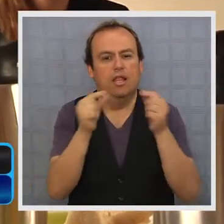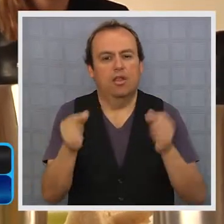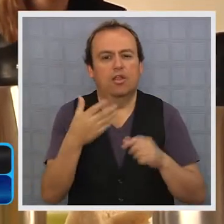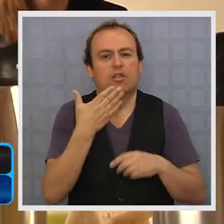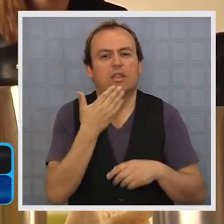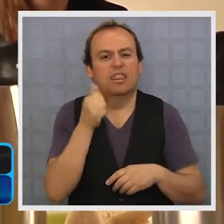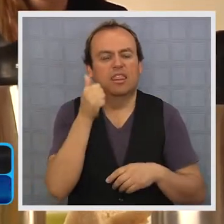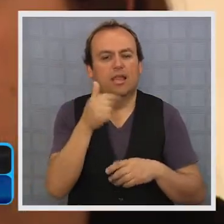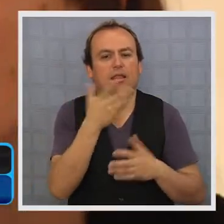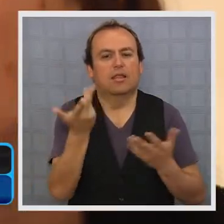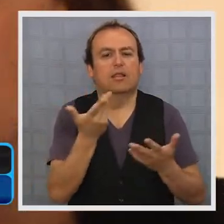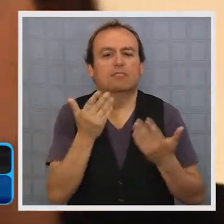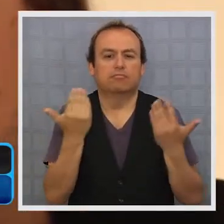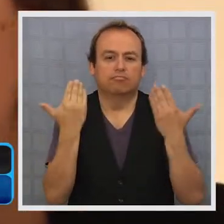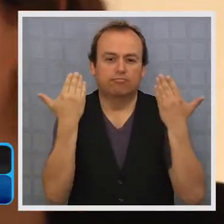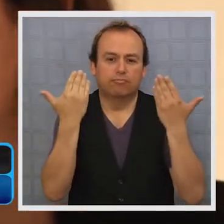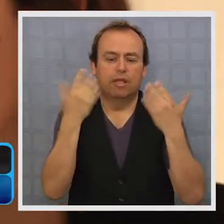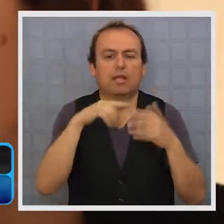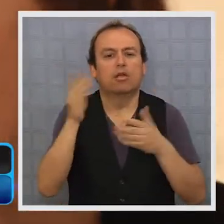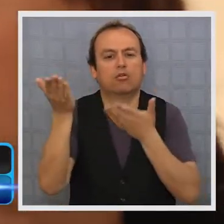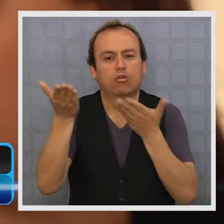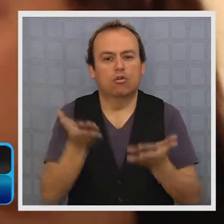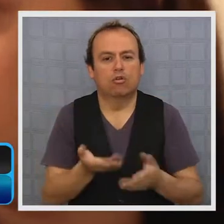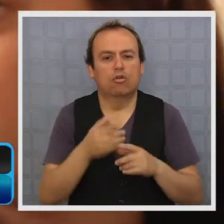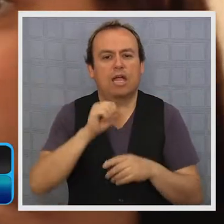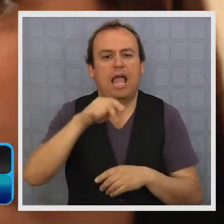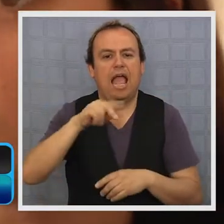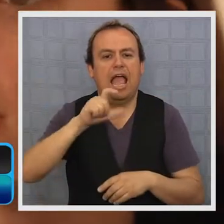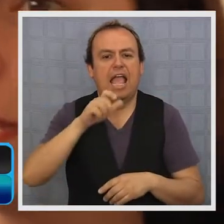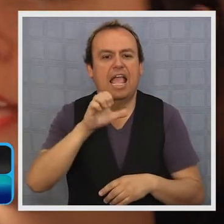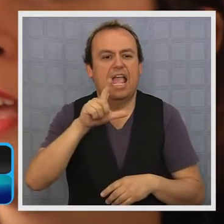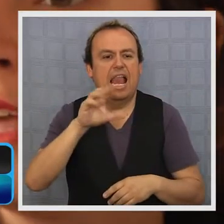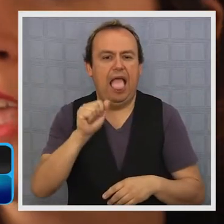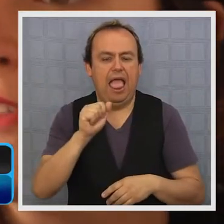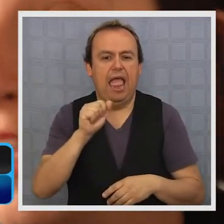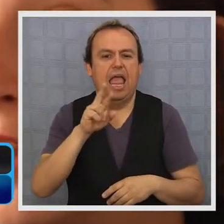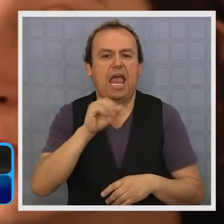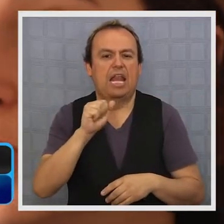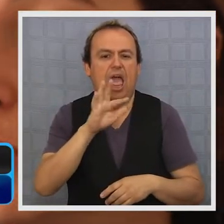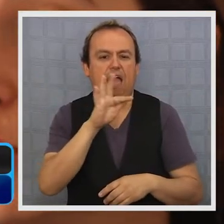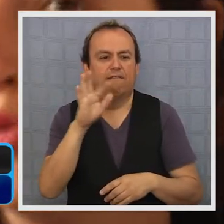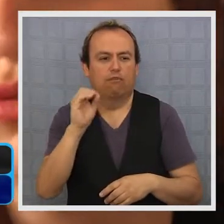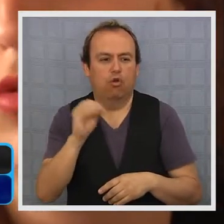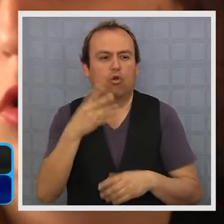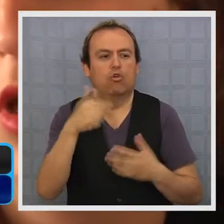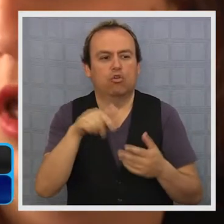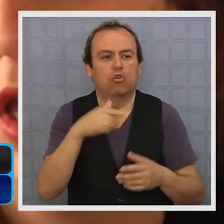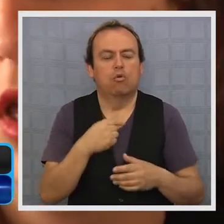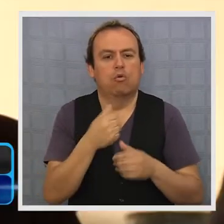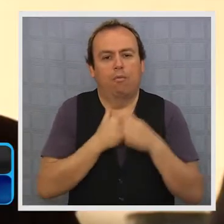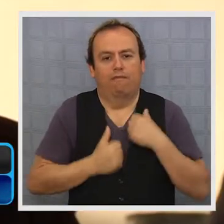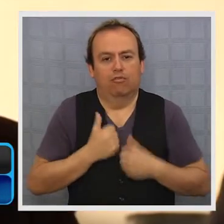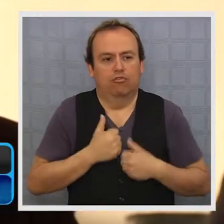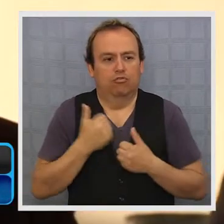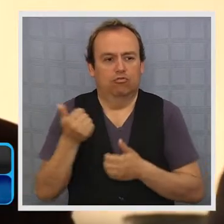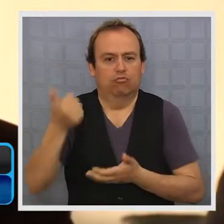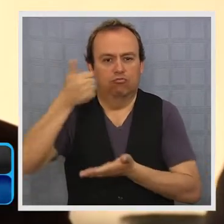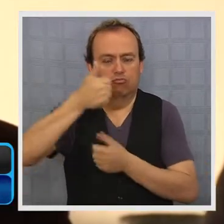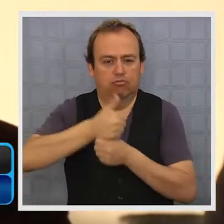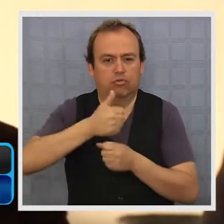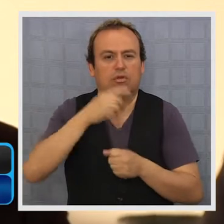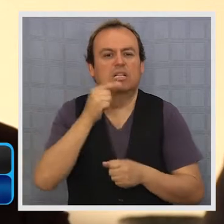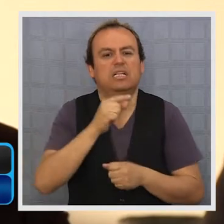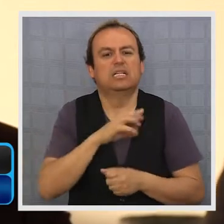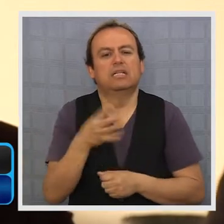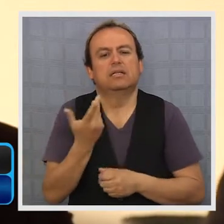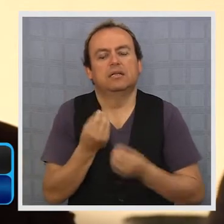y al mismo tiempo recibió a Ángela Raffo, profesional que llega a hacerse cargo del puesto. Trisotti